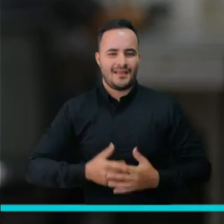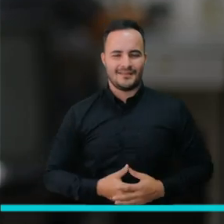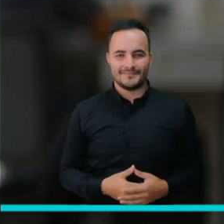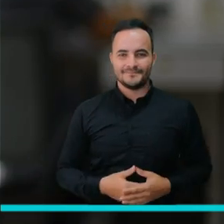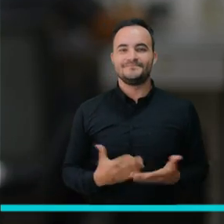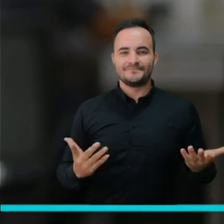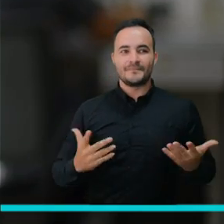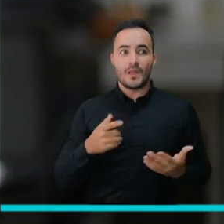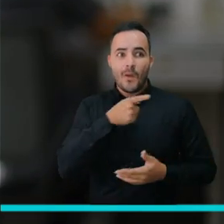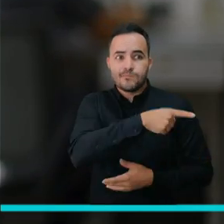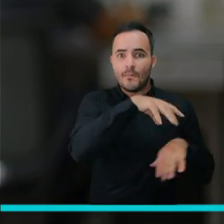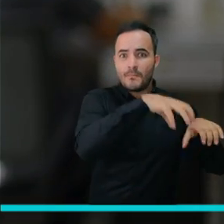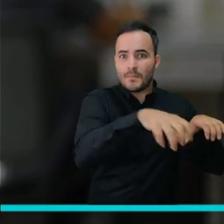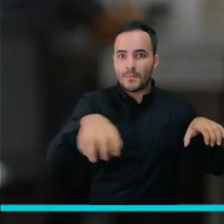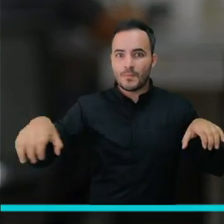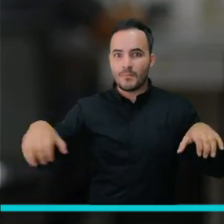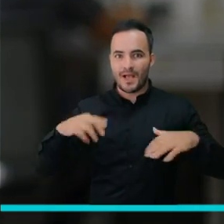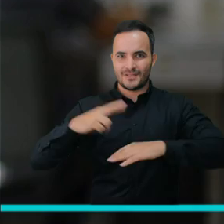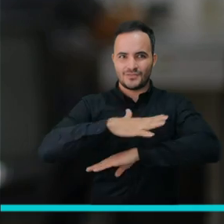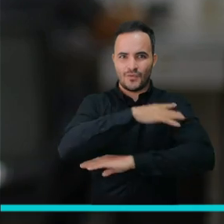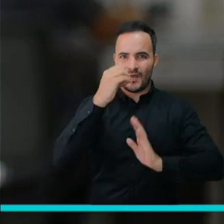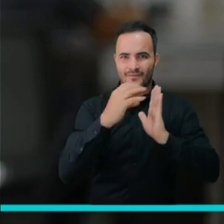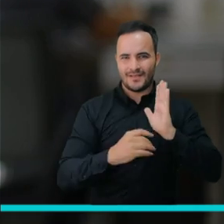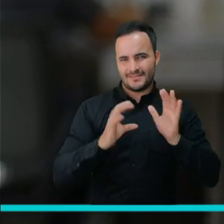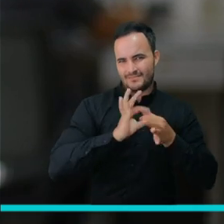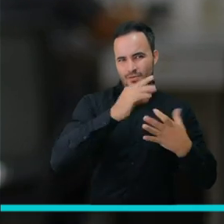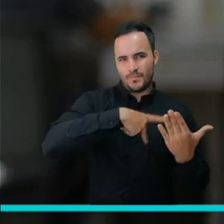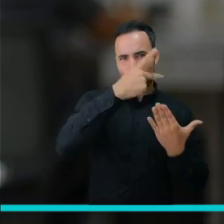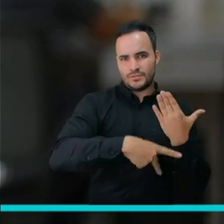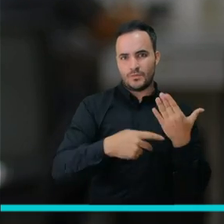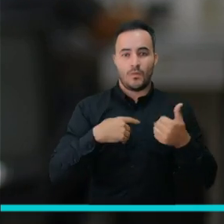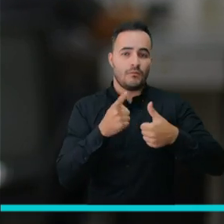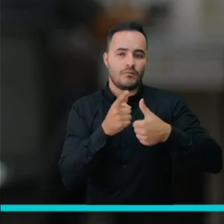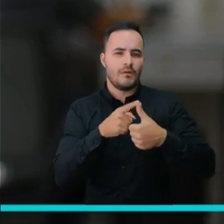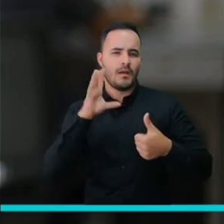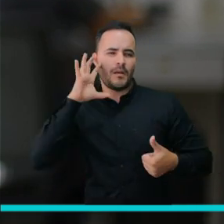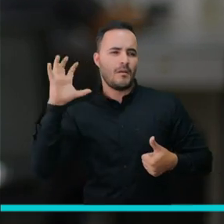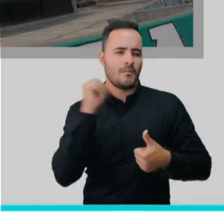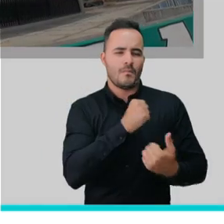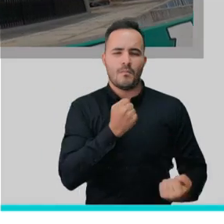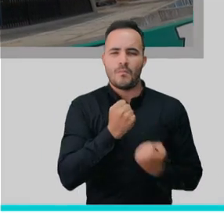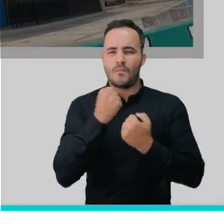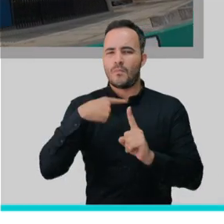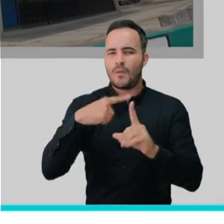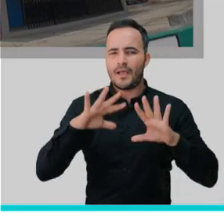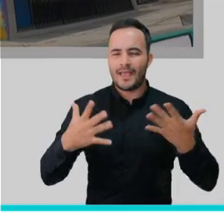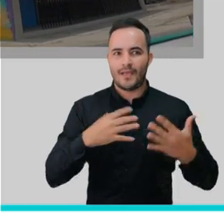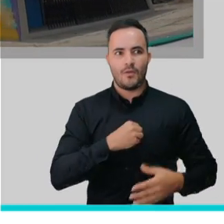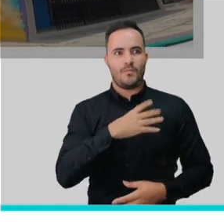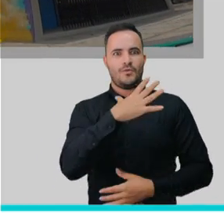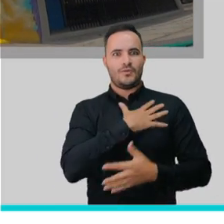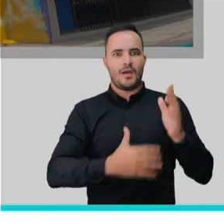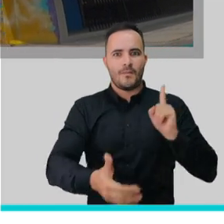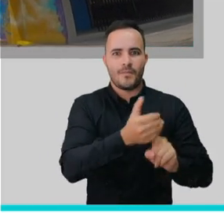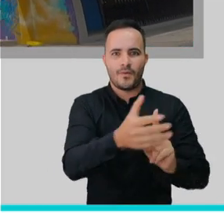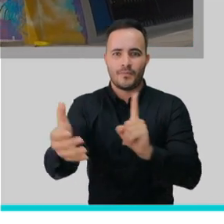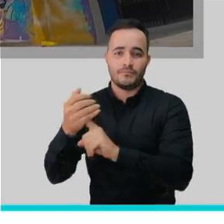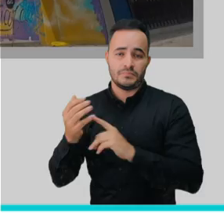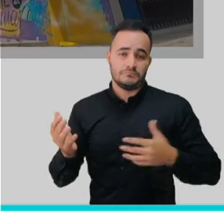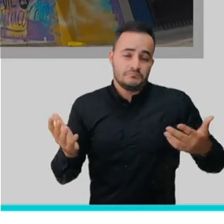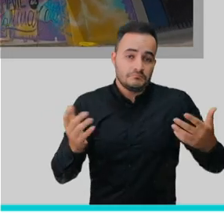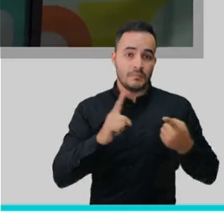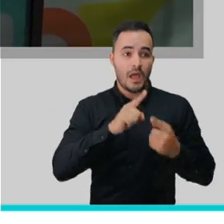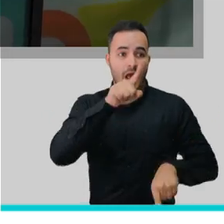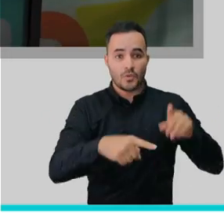Los centros del Valle del Sol nos van a permitir varias cosas. Uno, la detección de oportunidades. Es el escenario perfecto para interactuar tanto